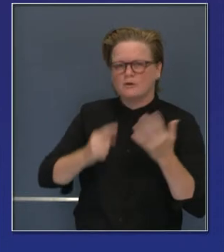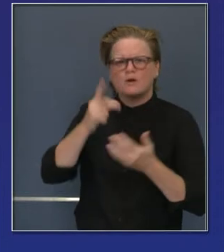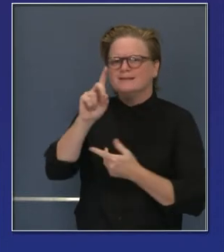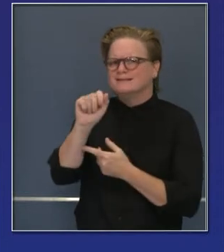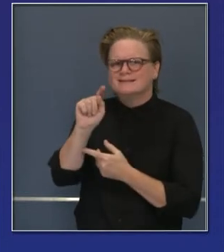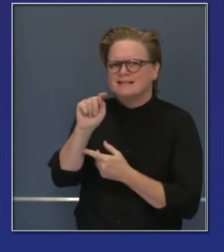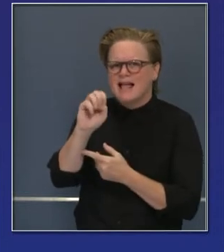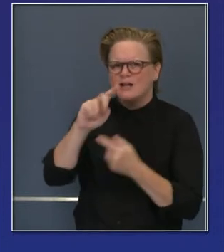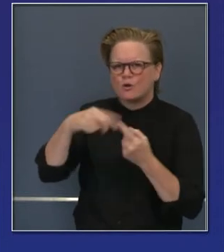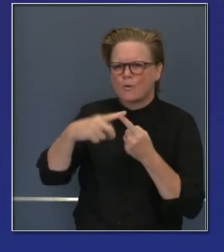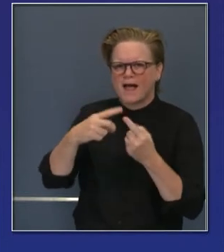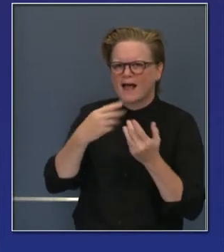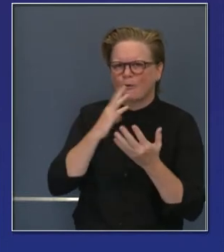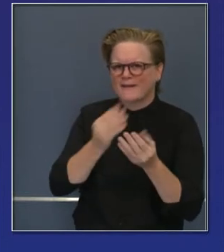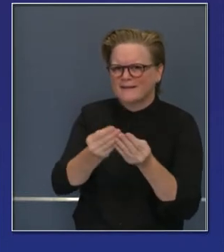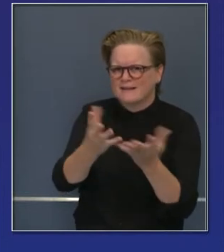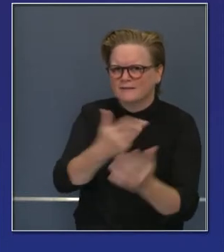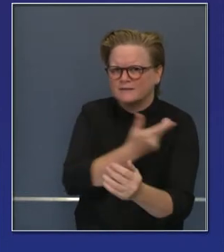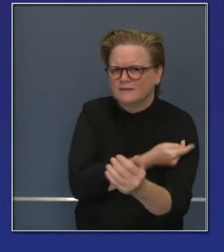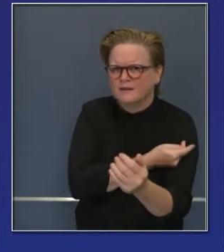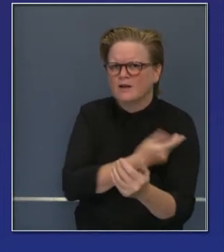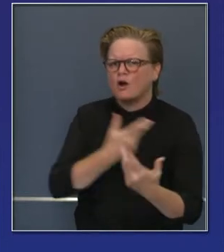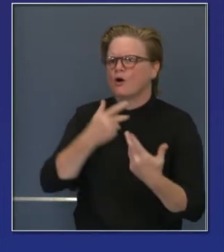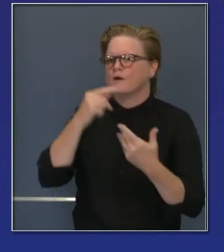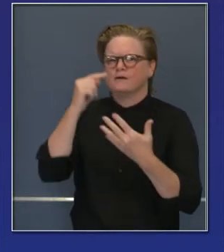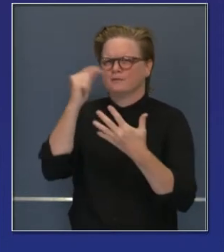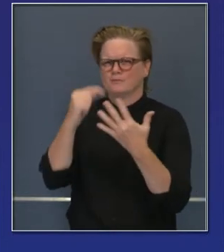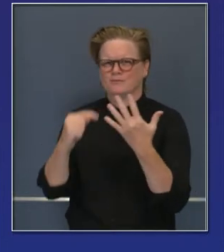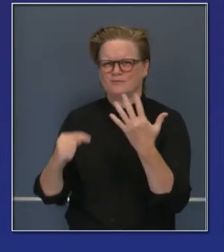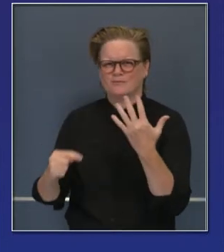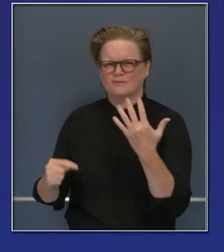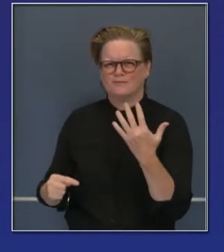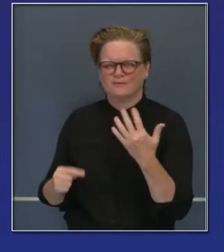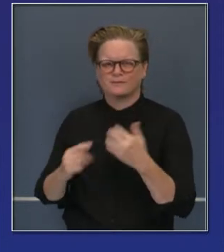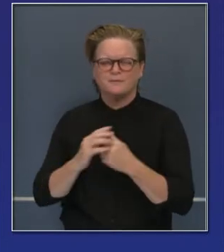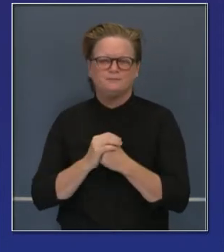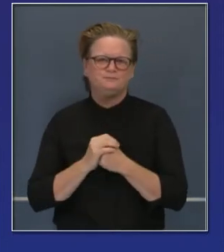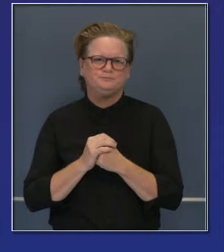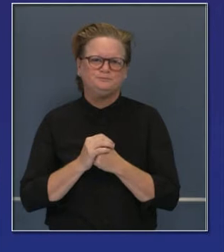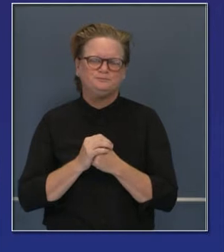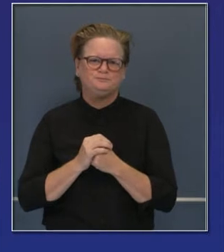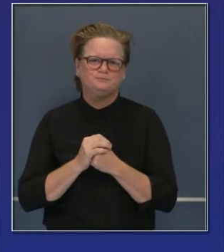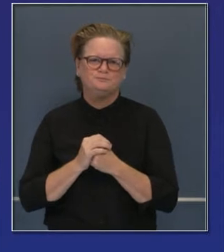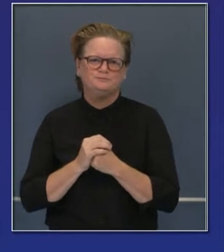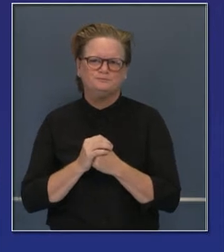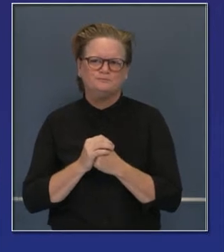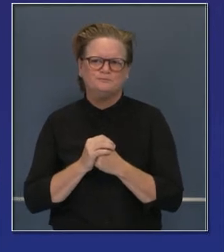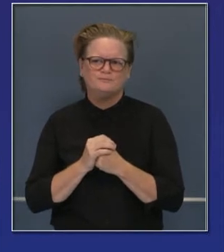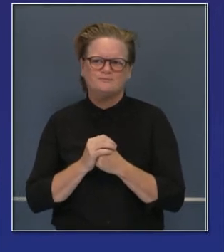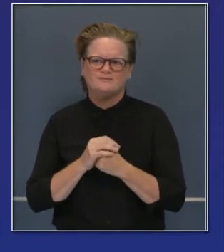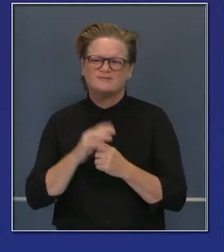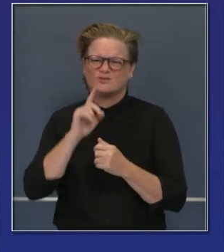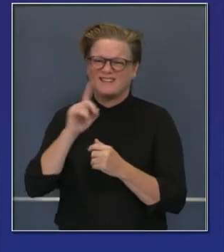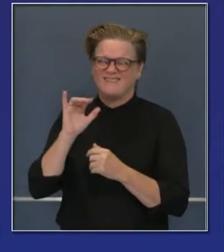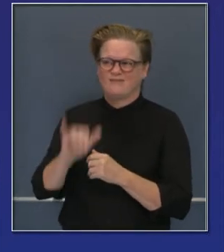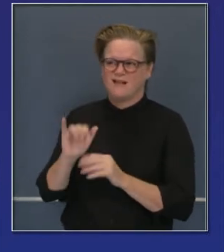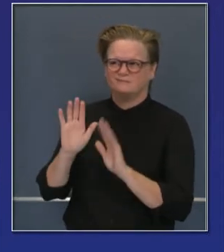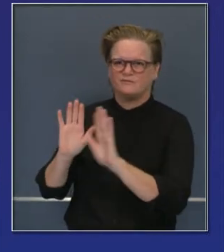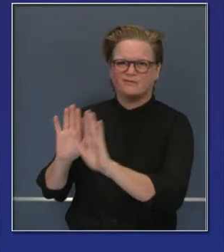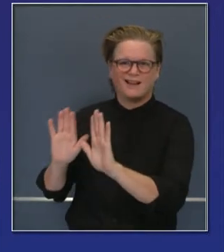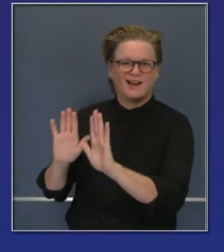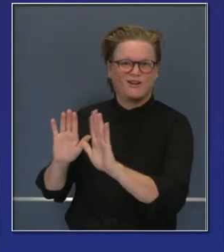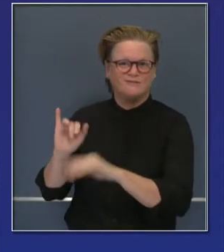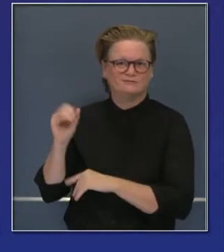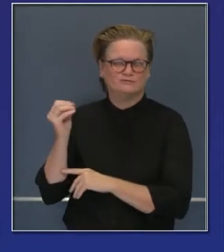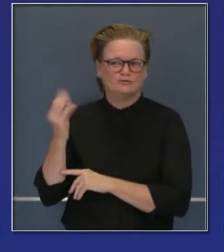Proporcionaremos esta información y les diremos dónde pueden encontrarla y les diremos cuándo será publicada. Pero queremos